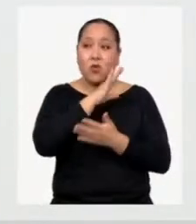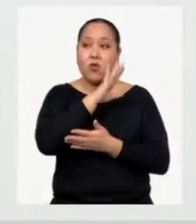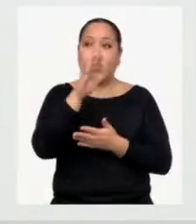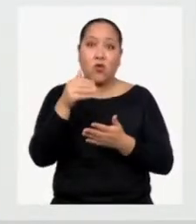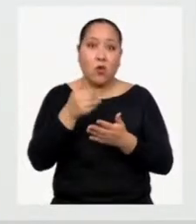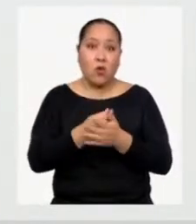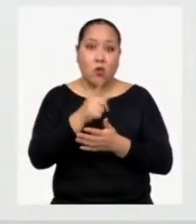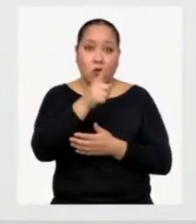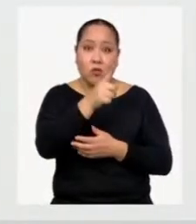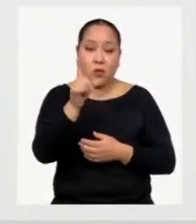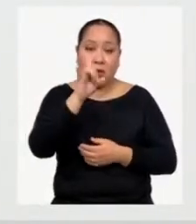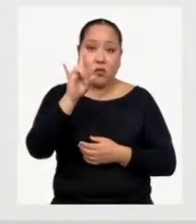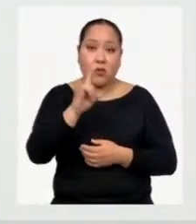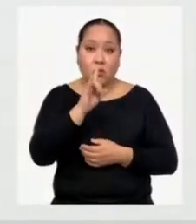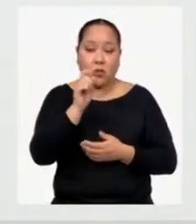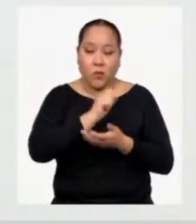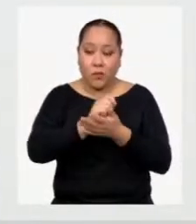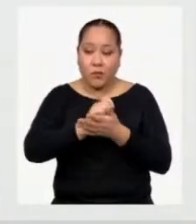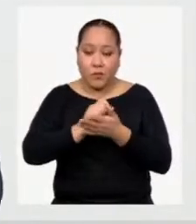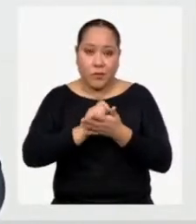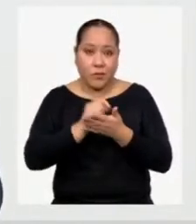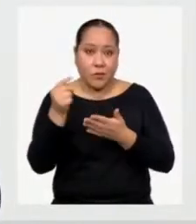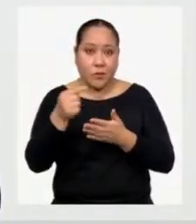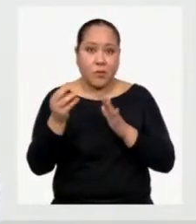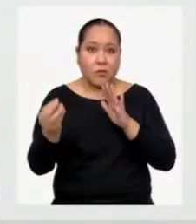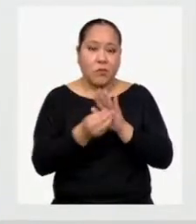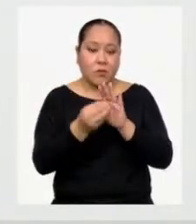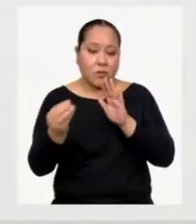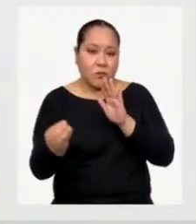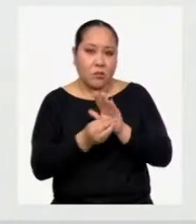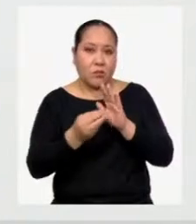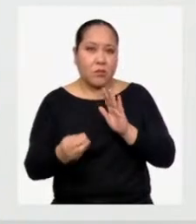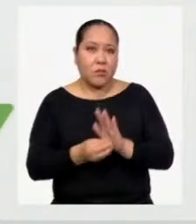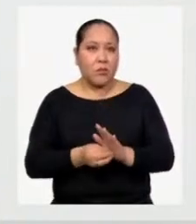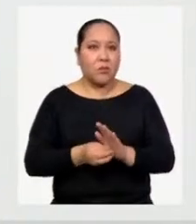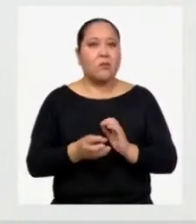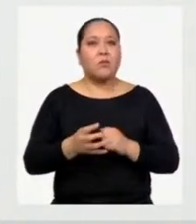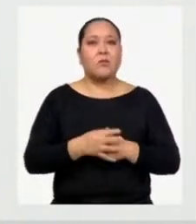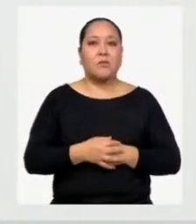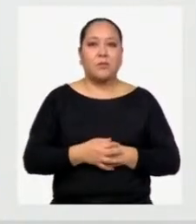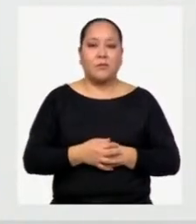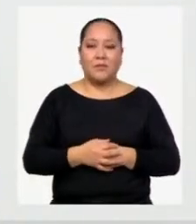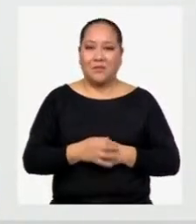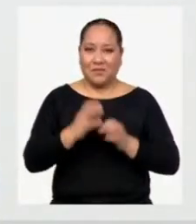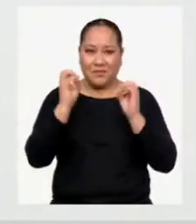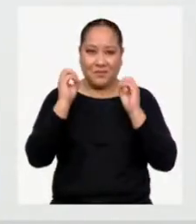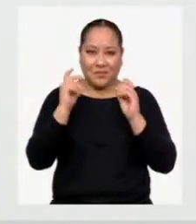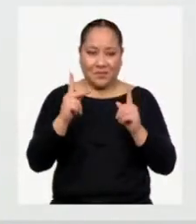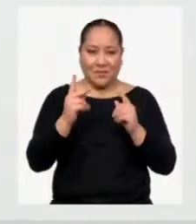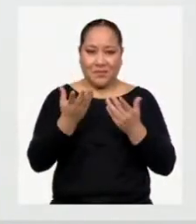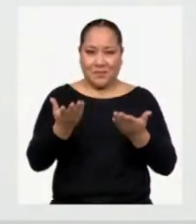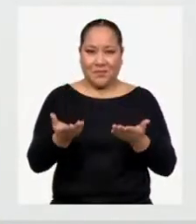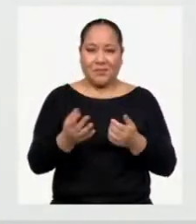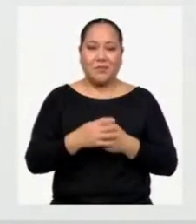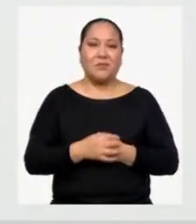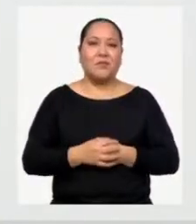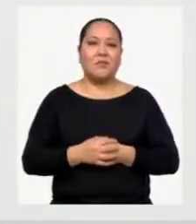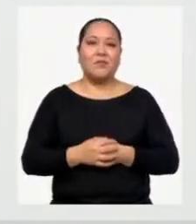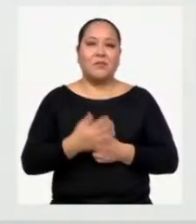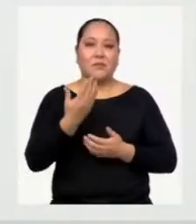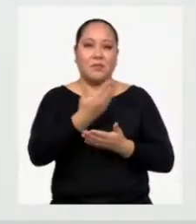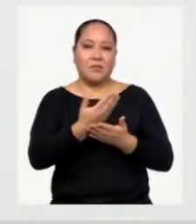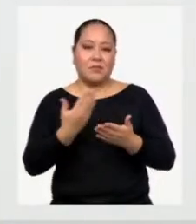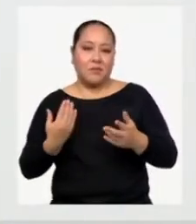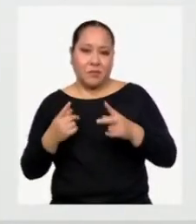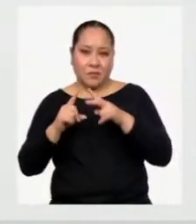utilicen para redactar un texto escrito Debe ser citada Muy bien Lo que sigue ahora Antes de empezar